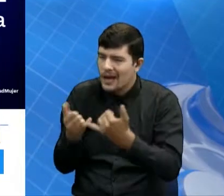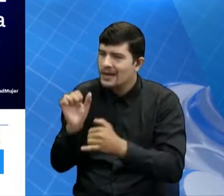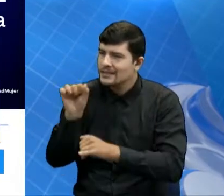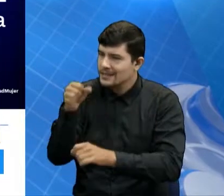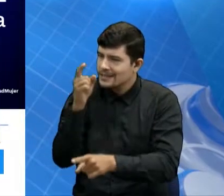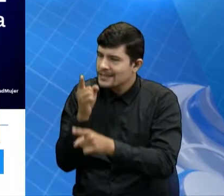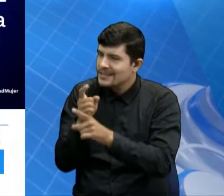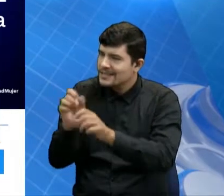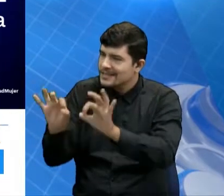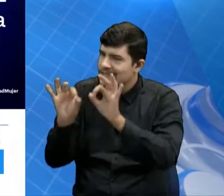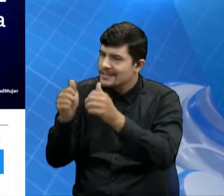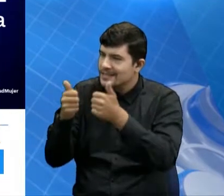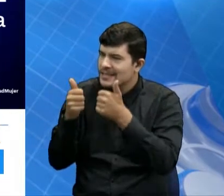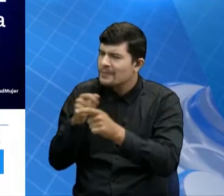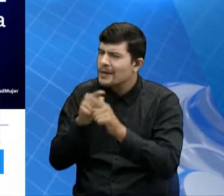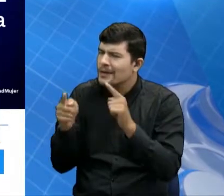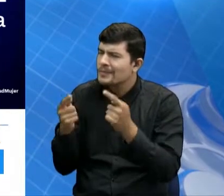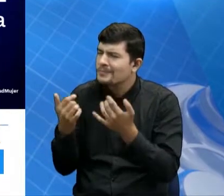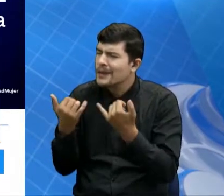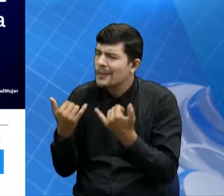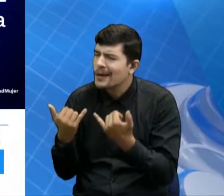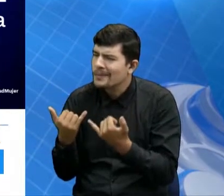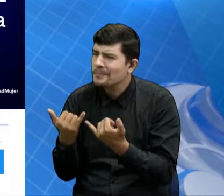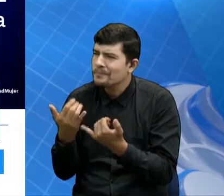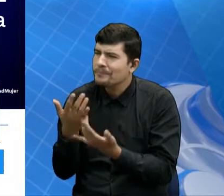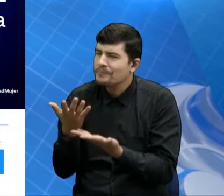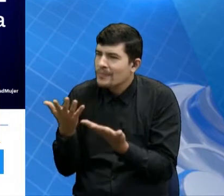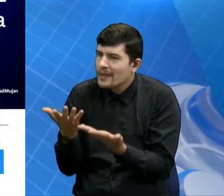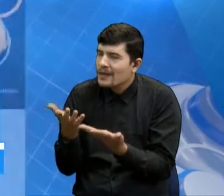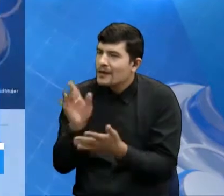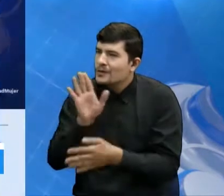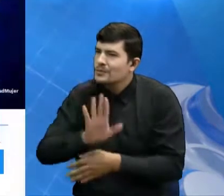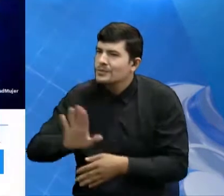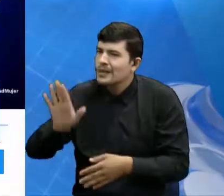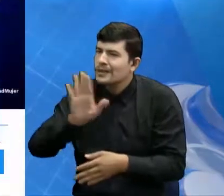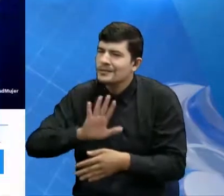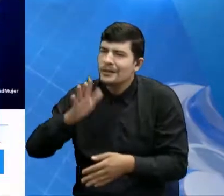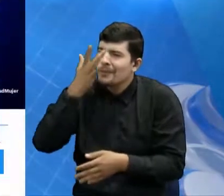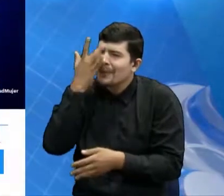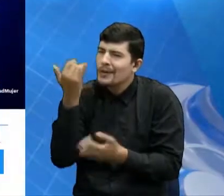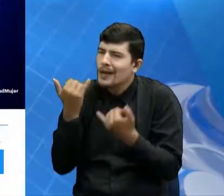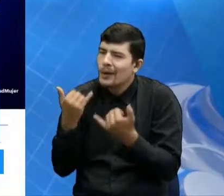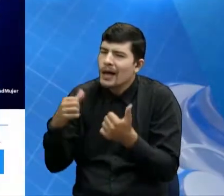necesidad o ese punto que ustedes identificaron para decir vamos a hacer esta gira?